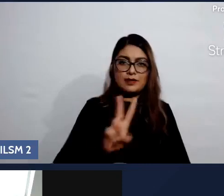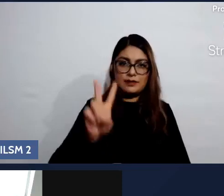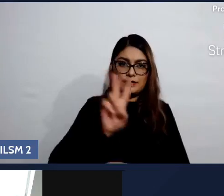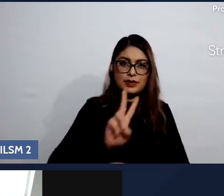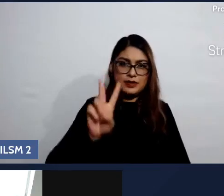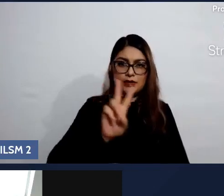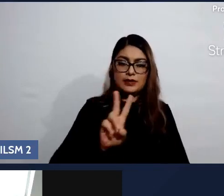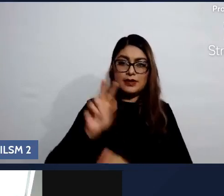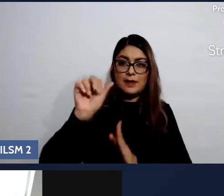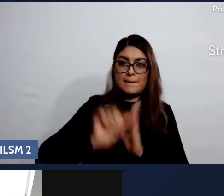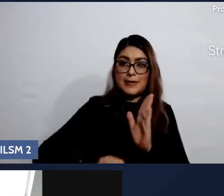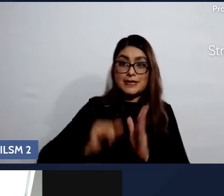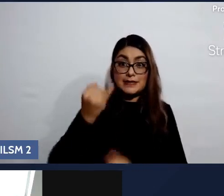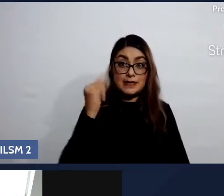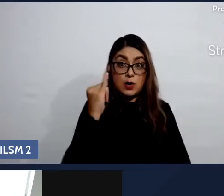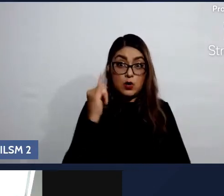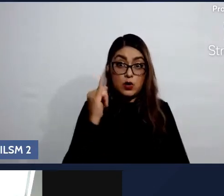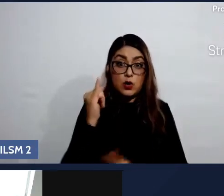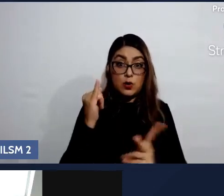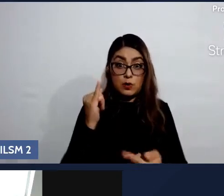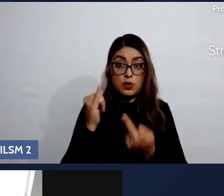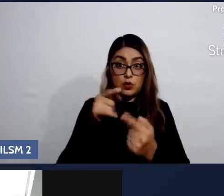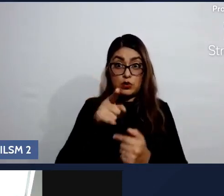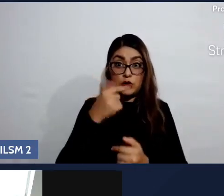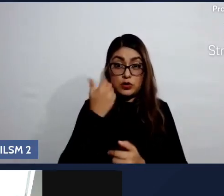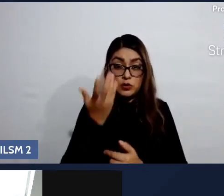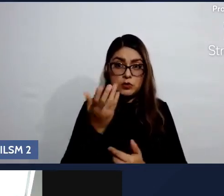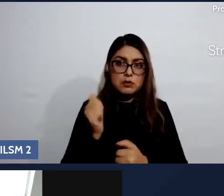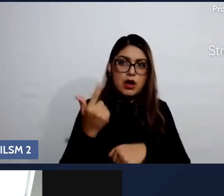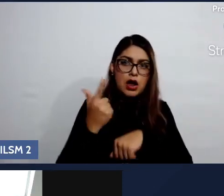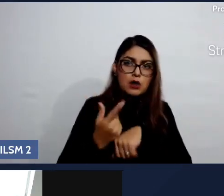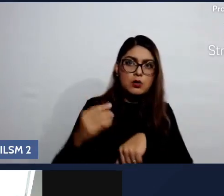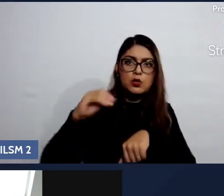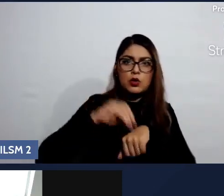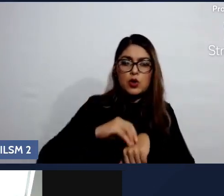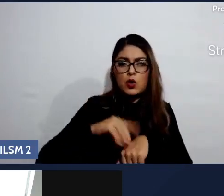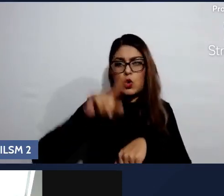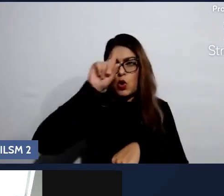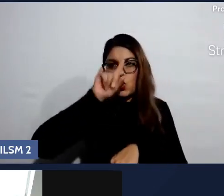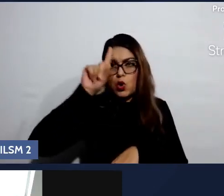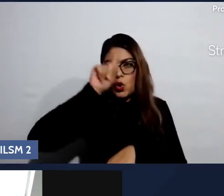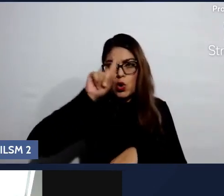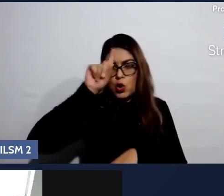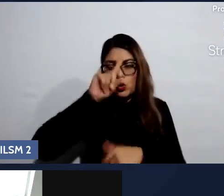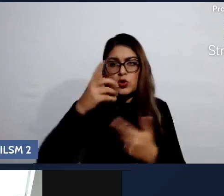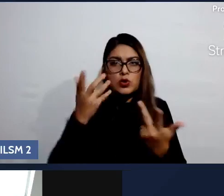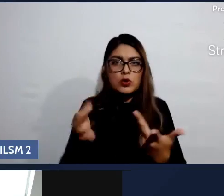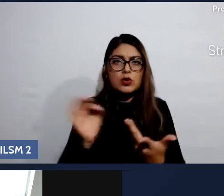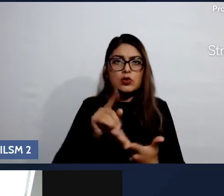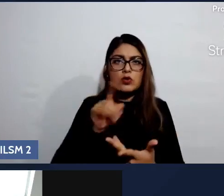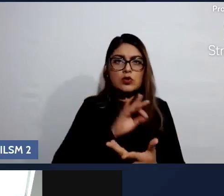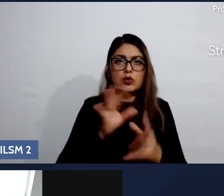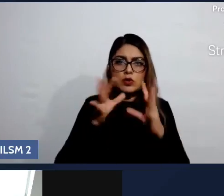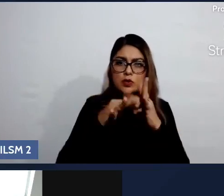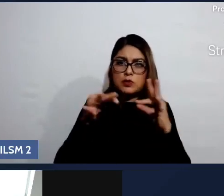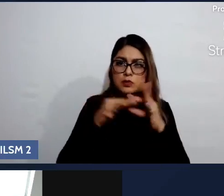no sé si tuviera algún comentario final o alguna recomendación final que nos pudiera compartir, doctora.